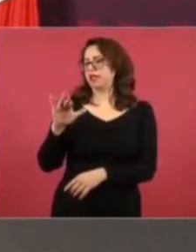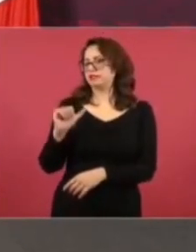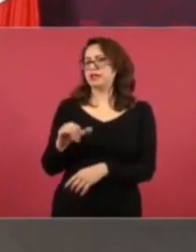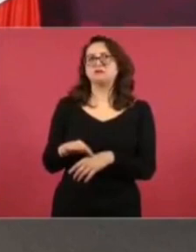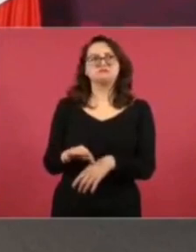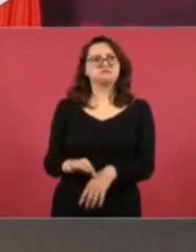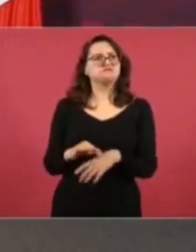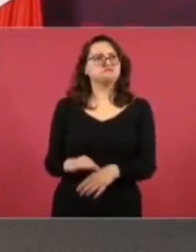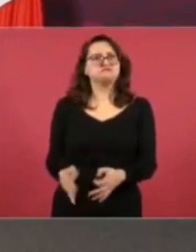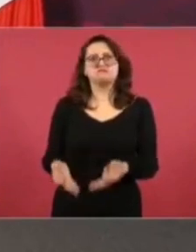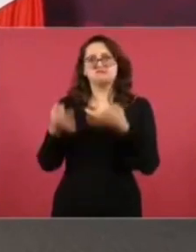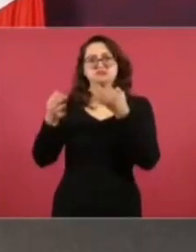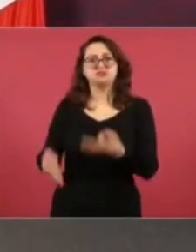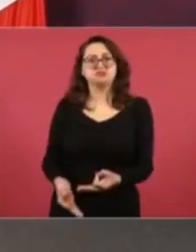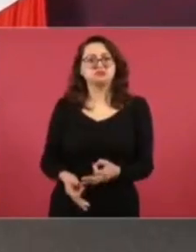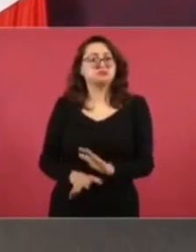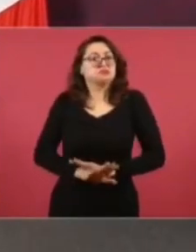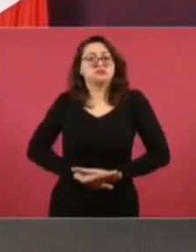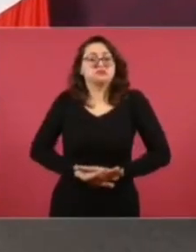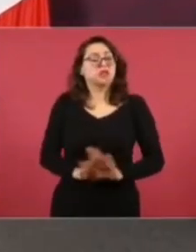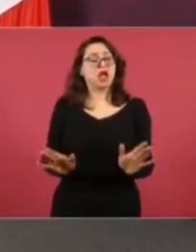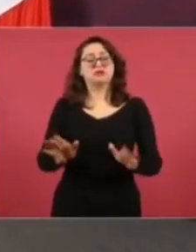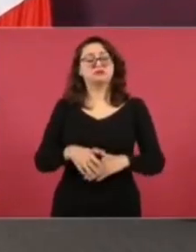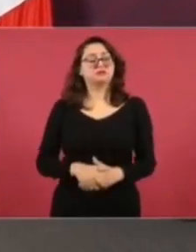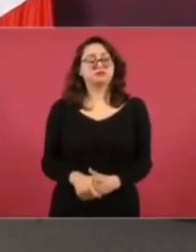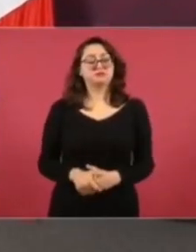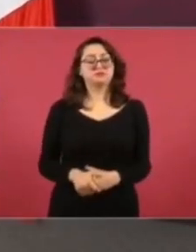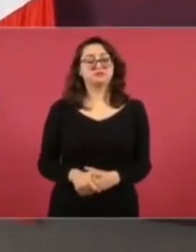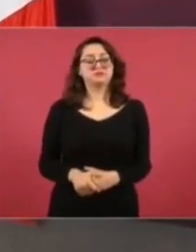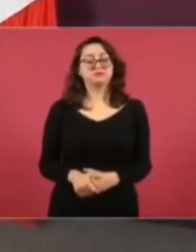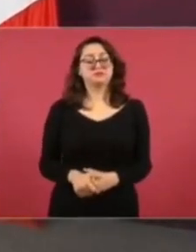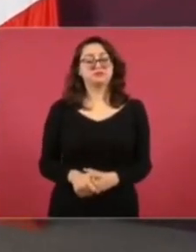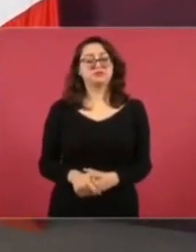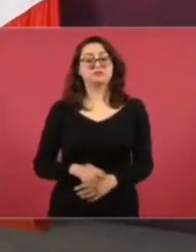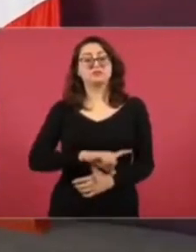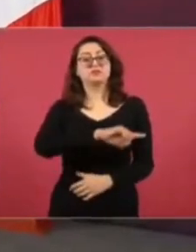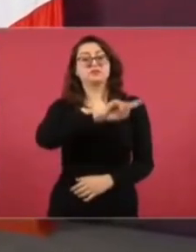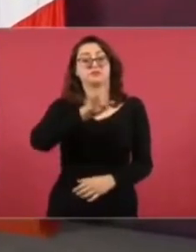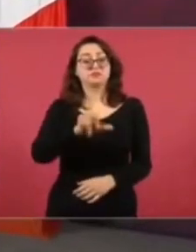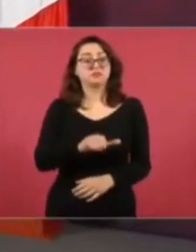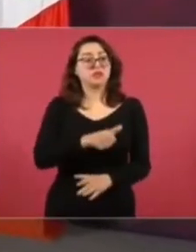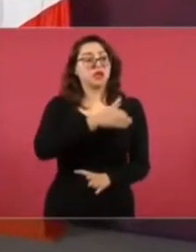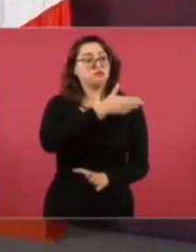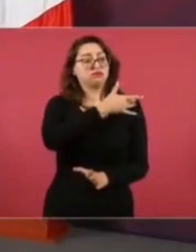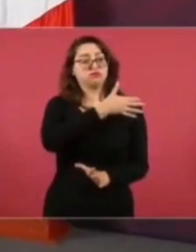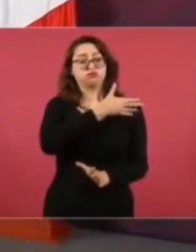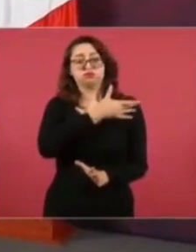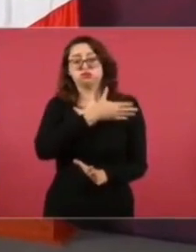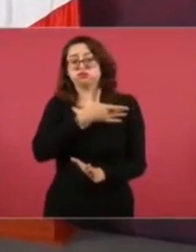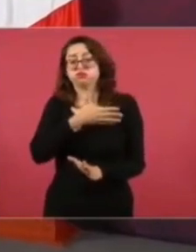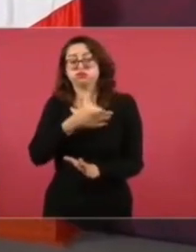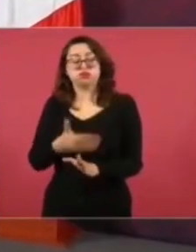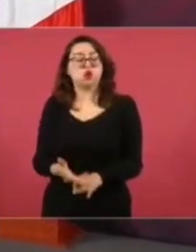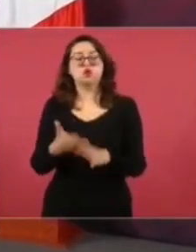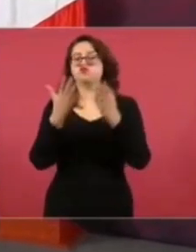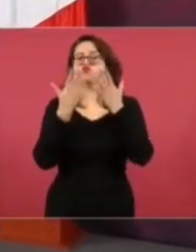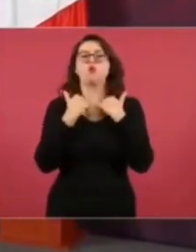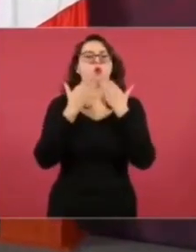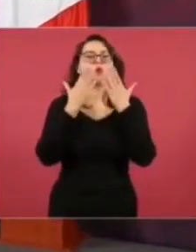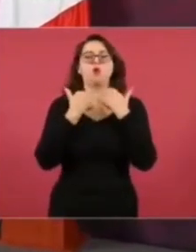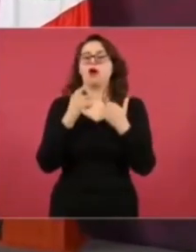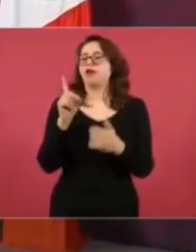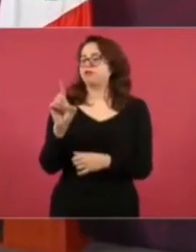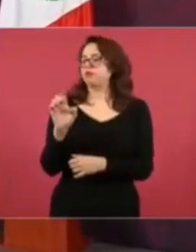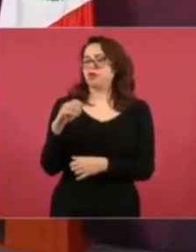hasta ahora, porque